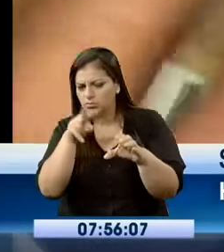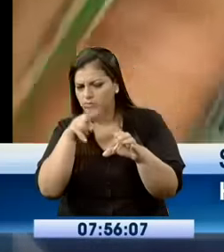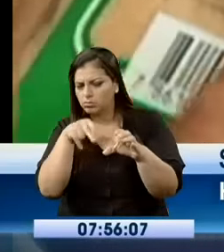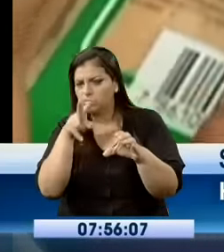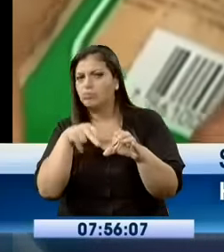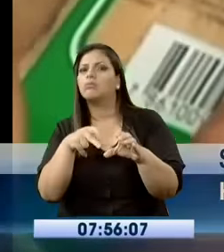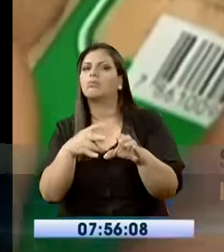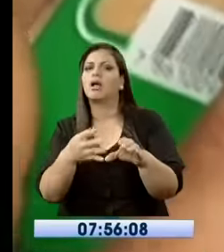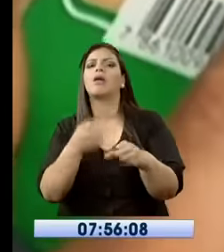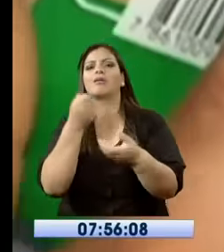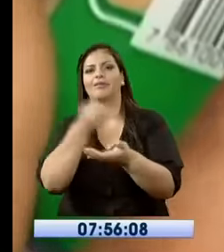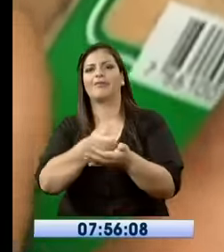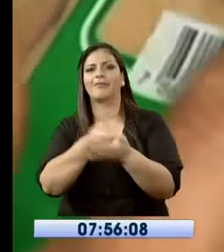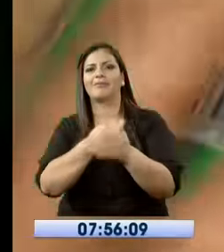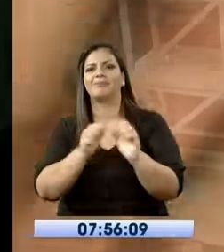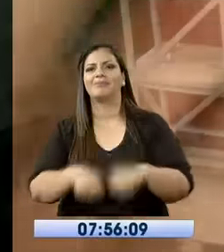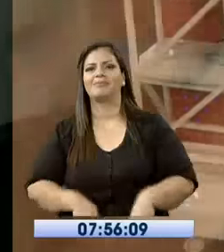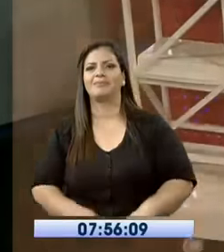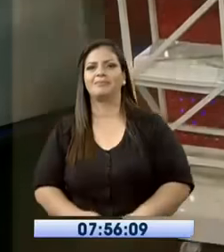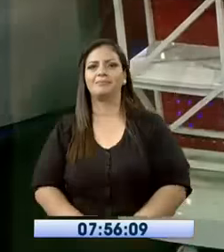Informó Rosalena Vasconés.